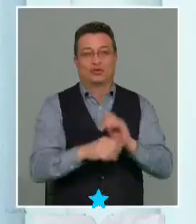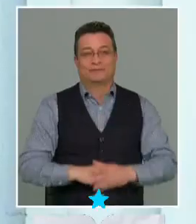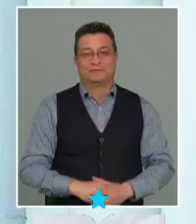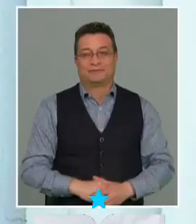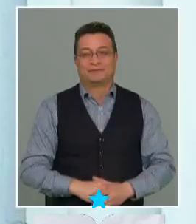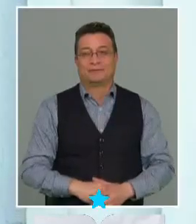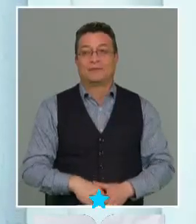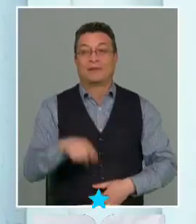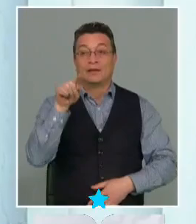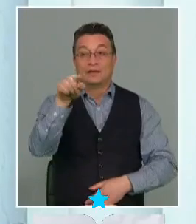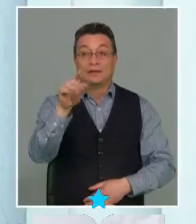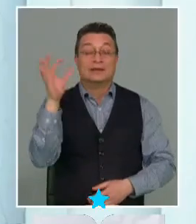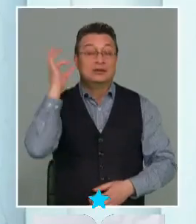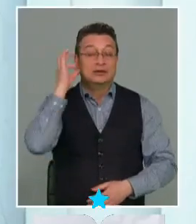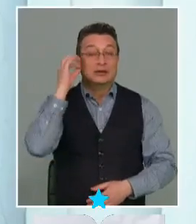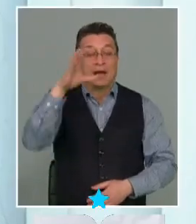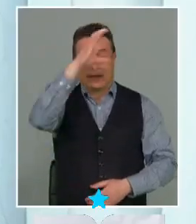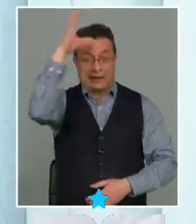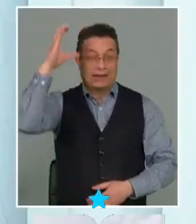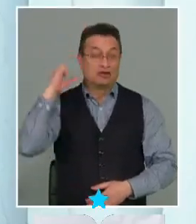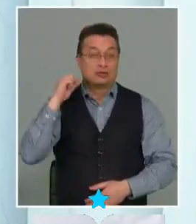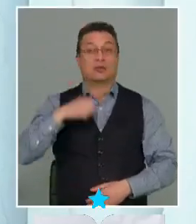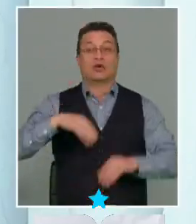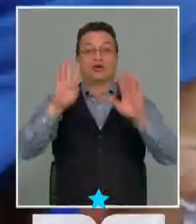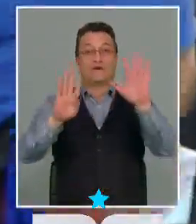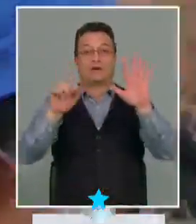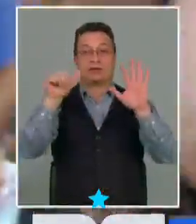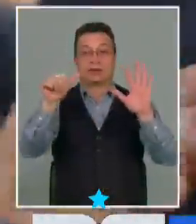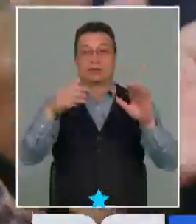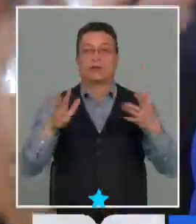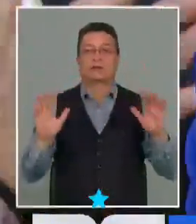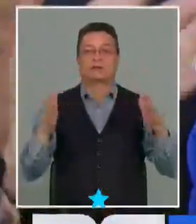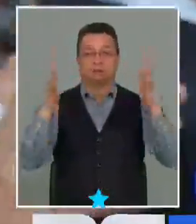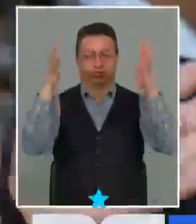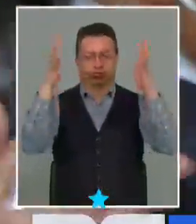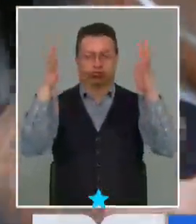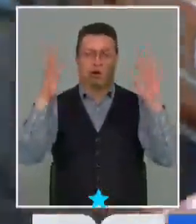Y la señora Elisa Loncón, 96. Les agradezco.